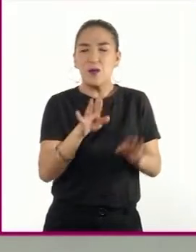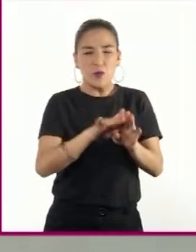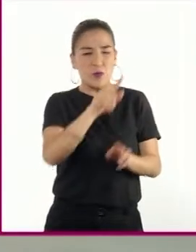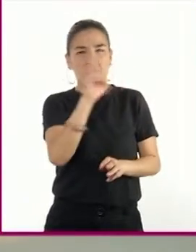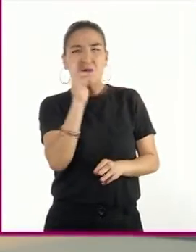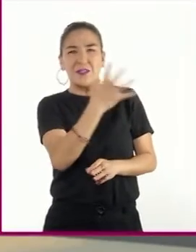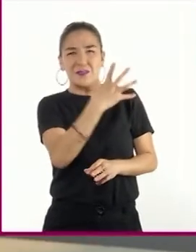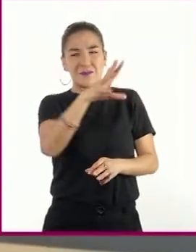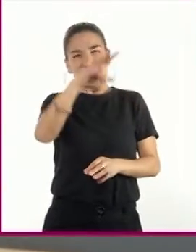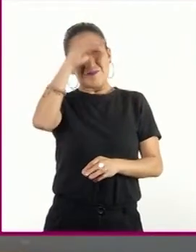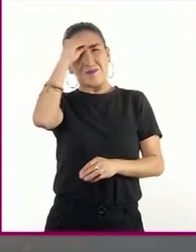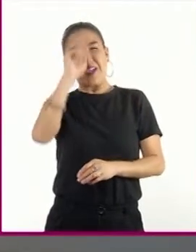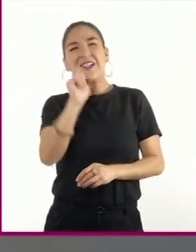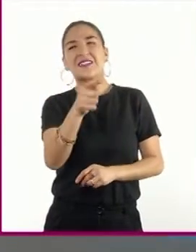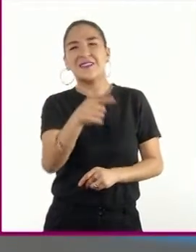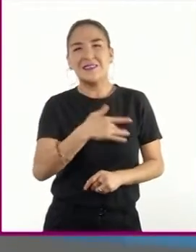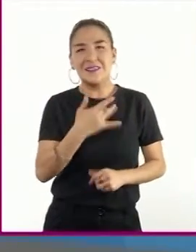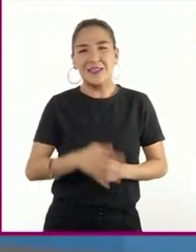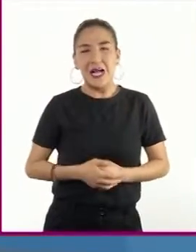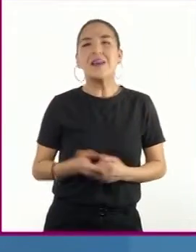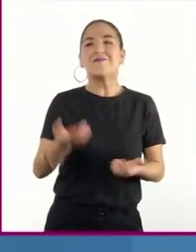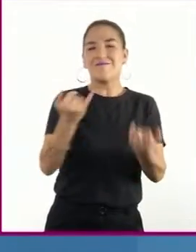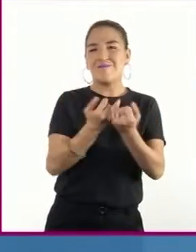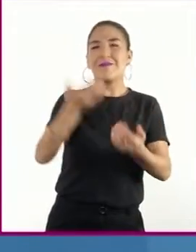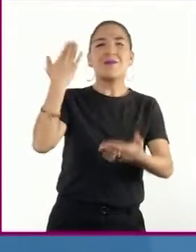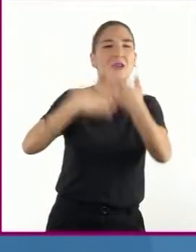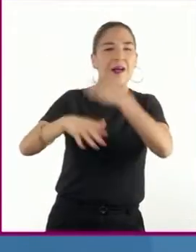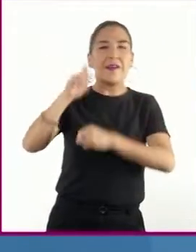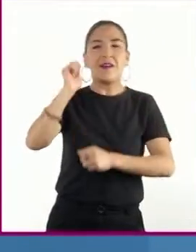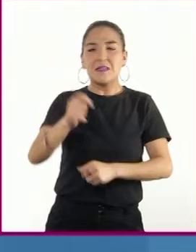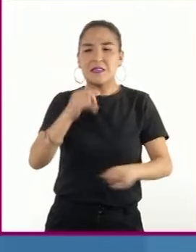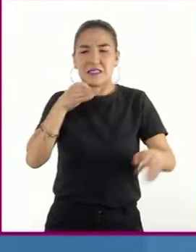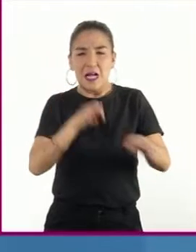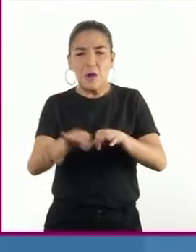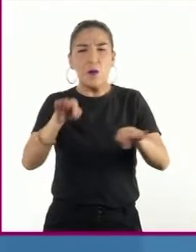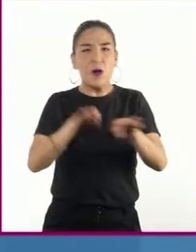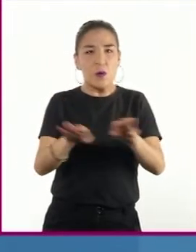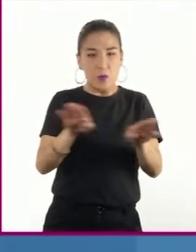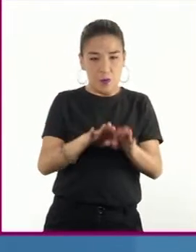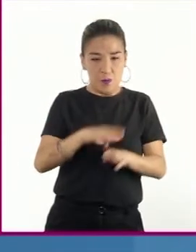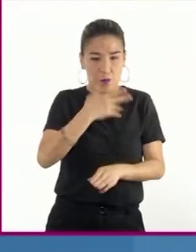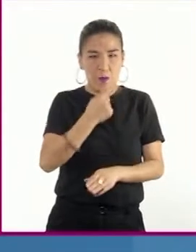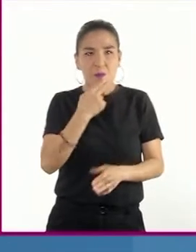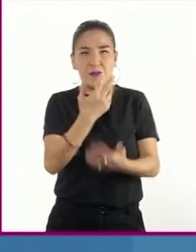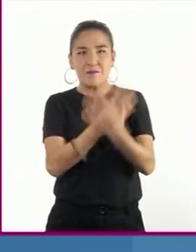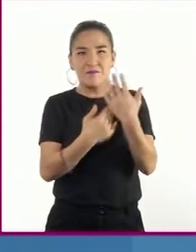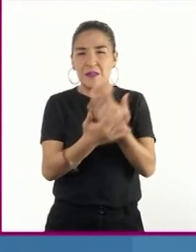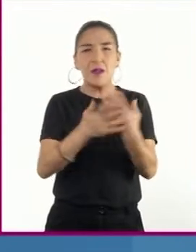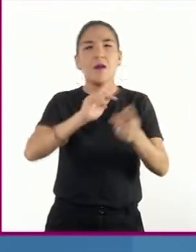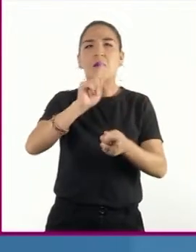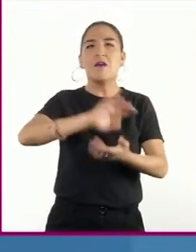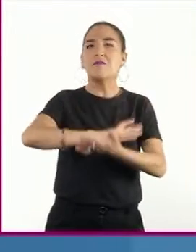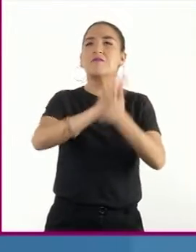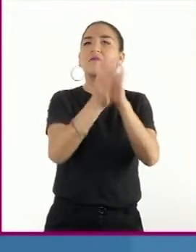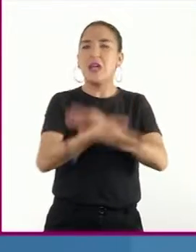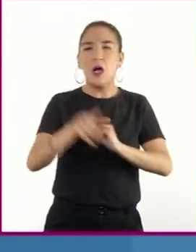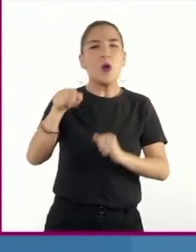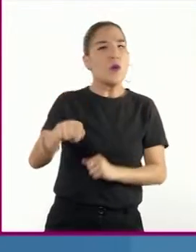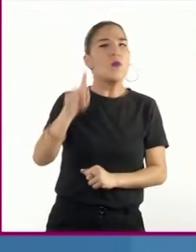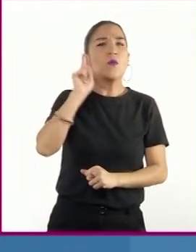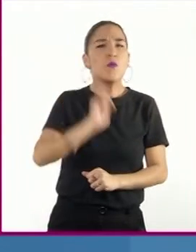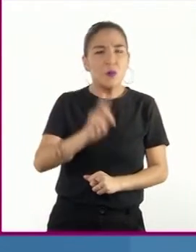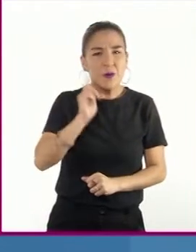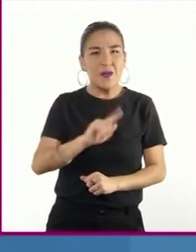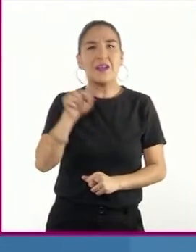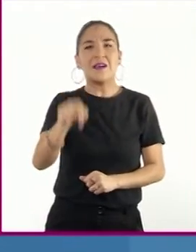trabajos que antes se consideraban de hombres. En este periodo, los temas más comunes que se presentaban